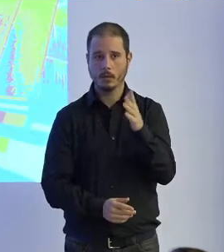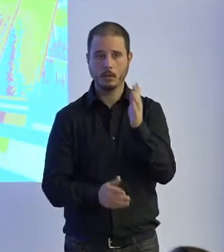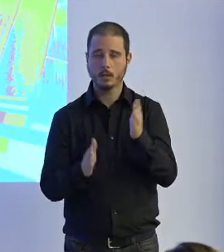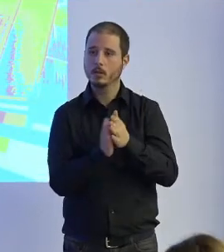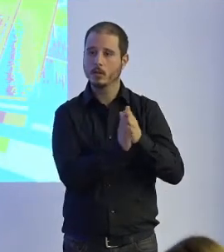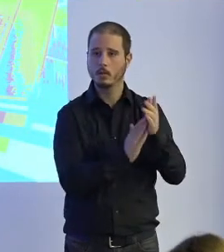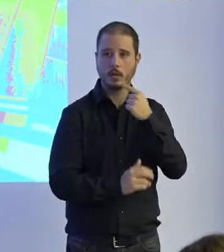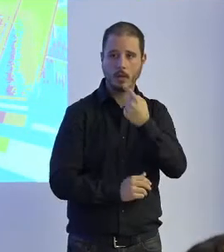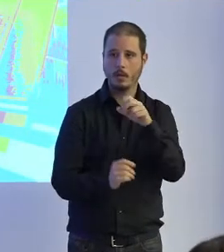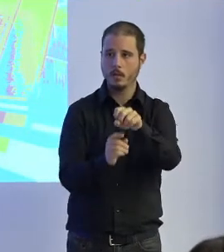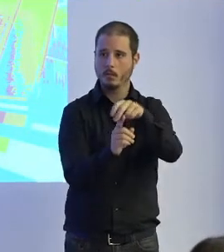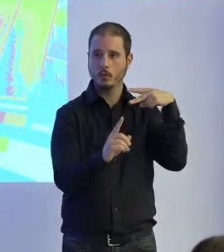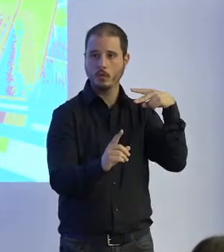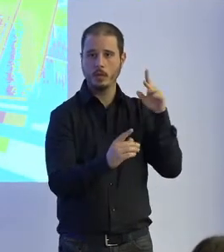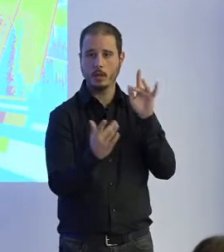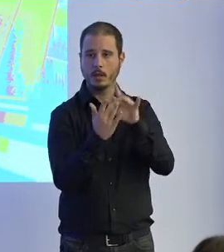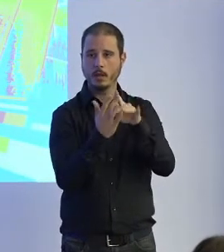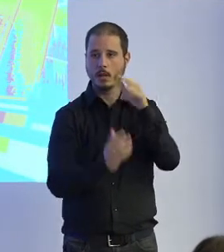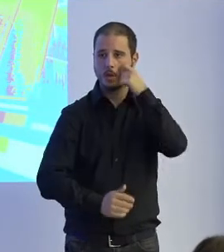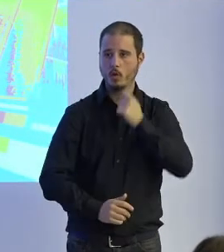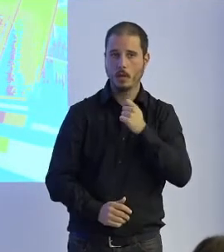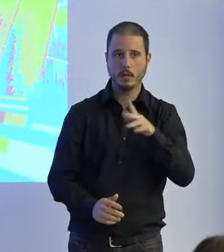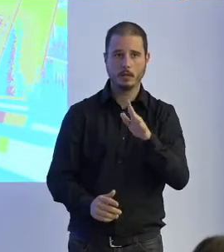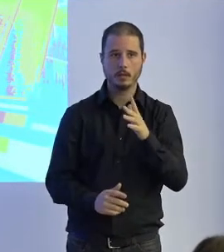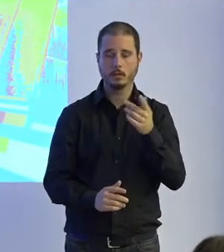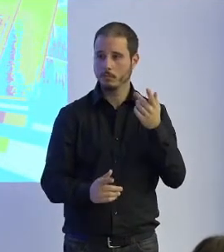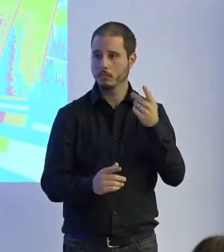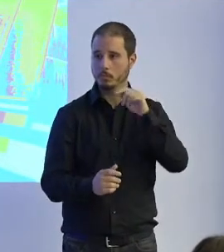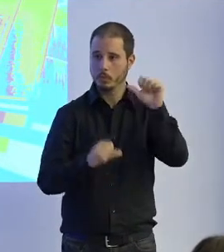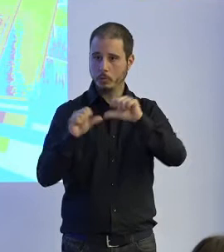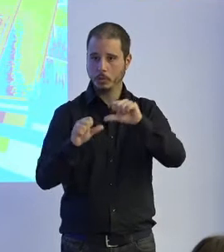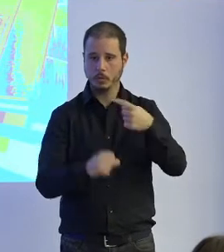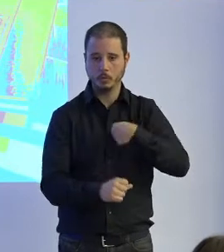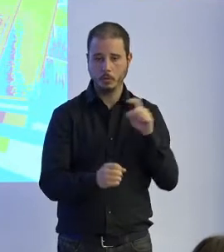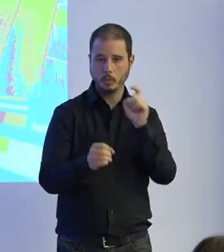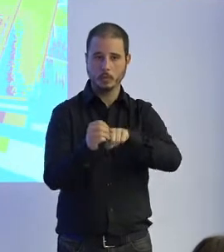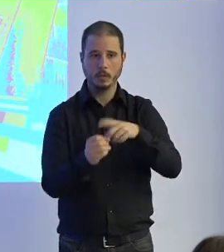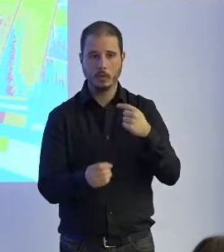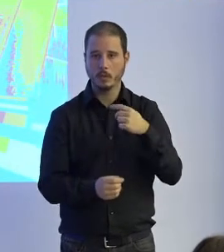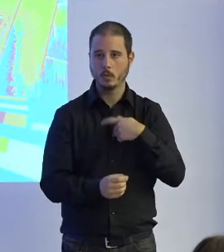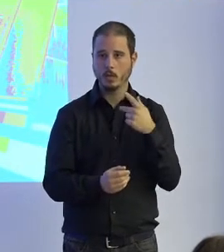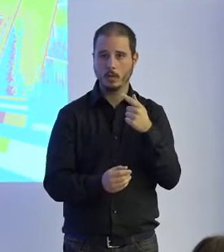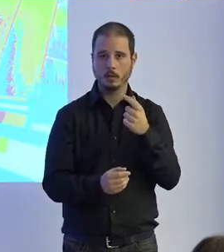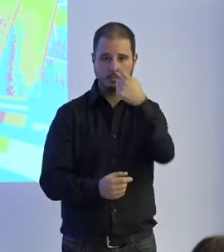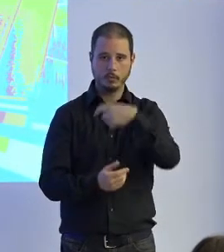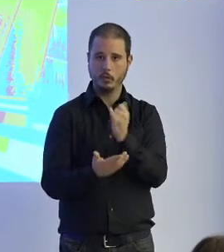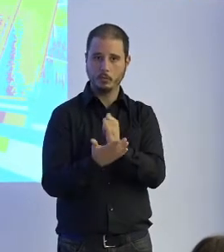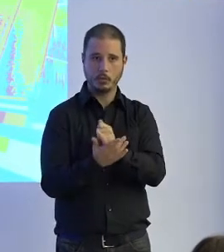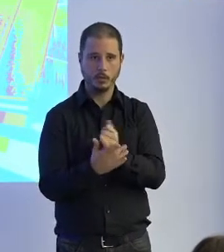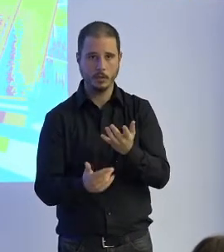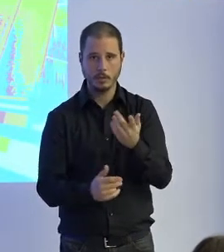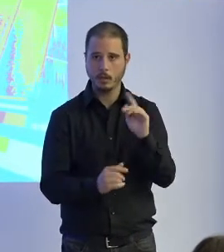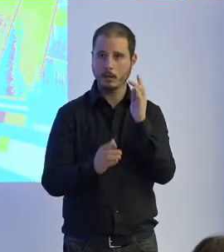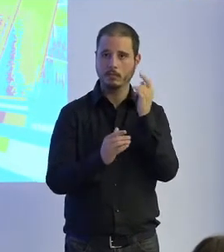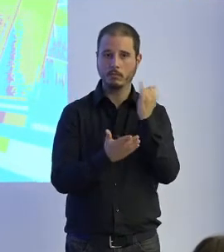día desde el punto de vista de relaciones humanas estuve participando en un experimento somos conejillos de India estamos ahí como yo le pido a ver probamos este robot también me piden